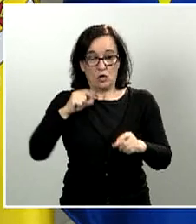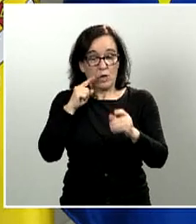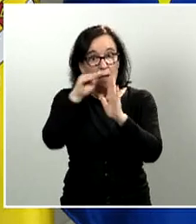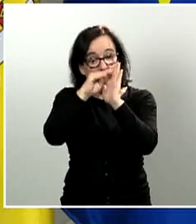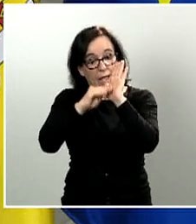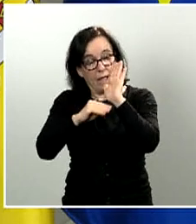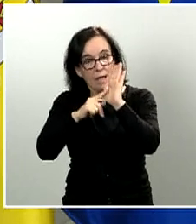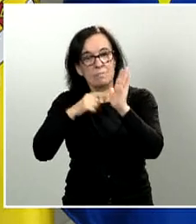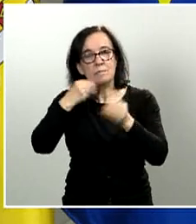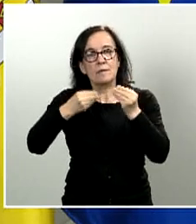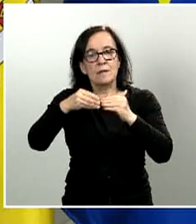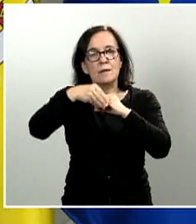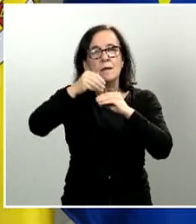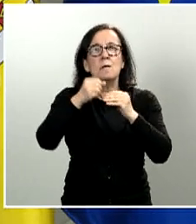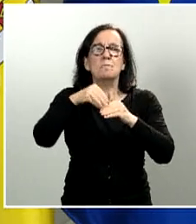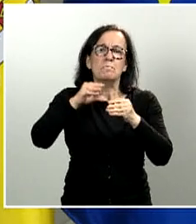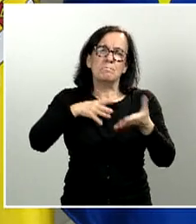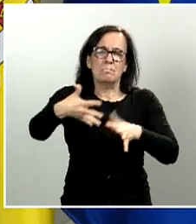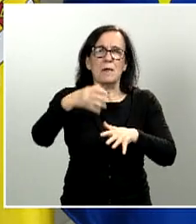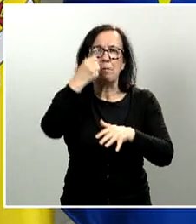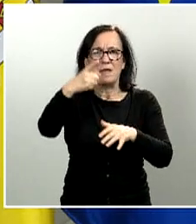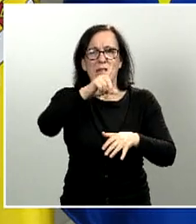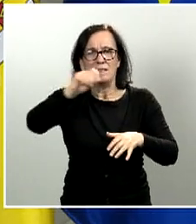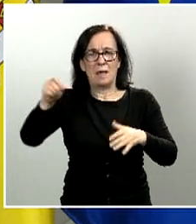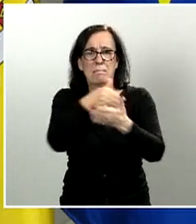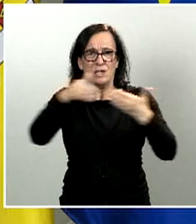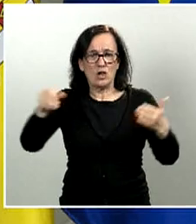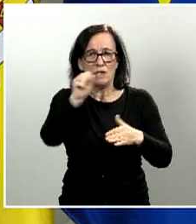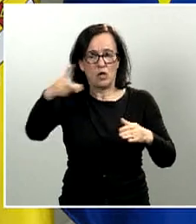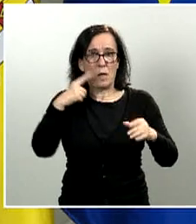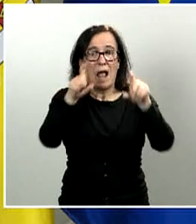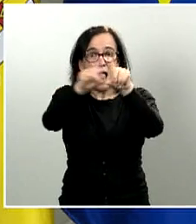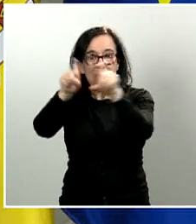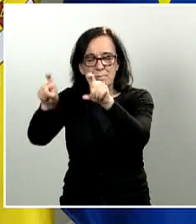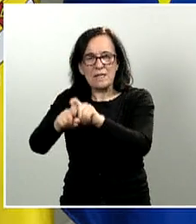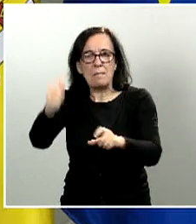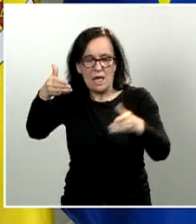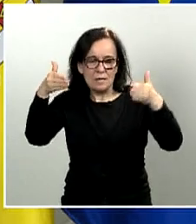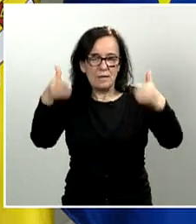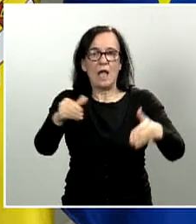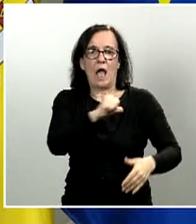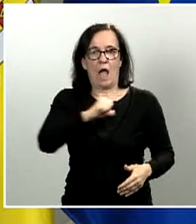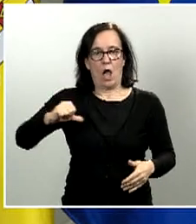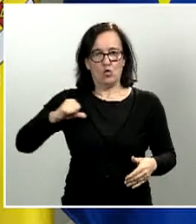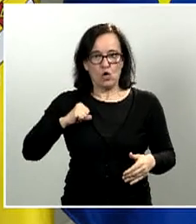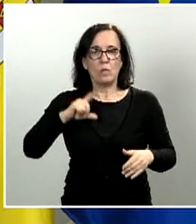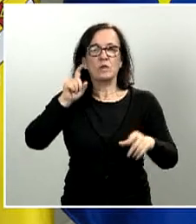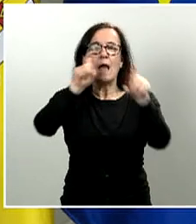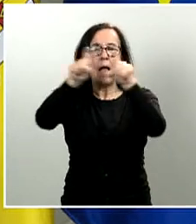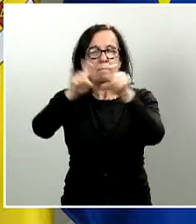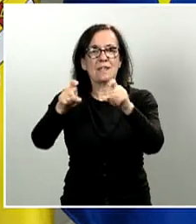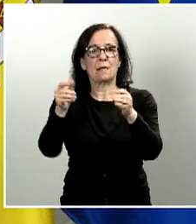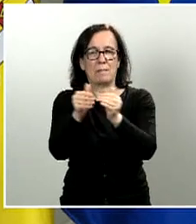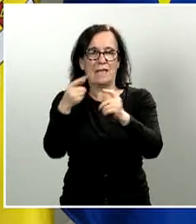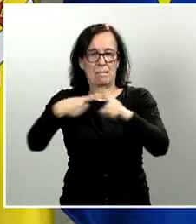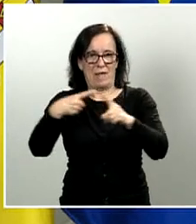más de 1.100 millones de euros de liquidez para las empresas, como decía, especialmente autónomos y pymes. Me gustaría poner